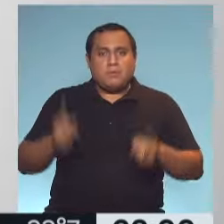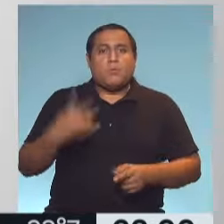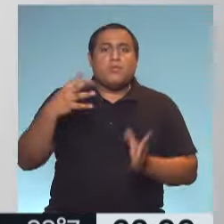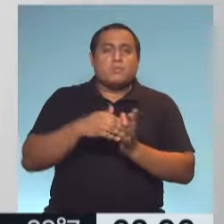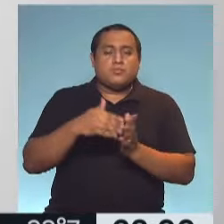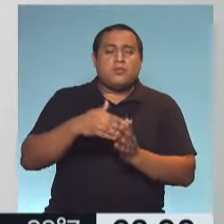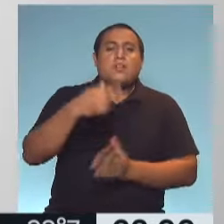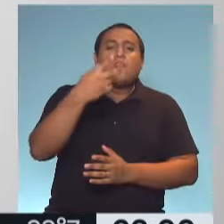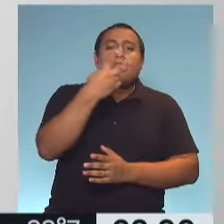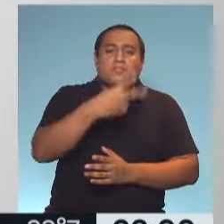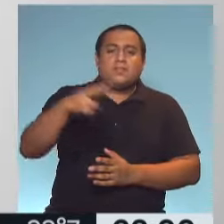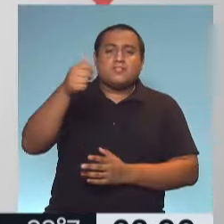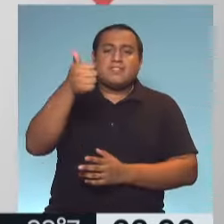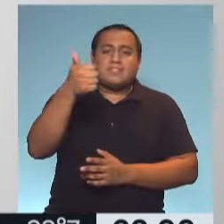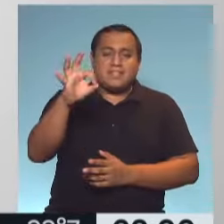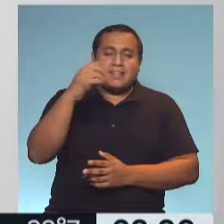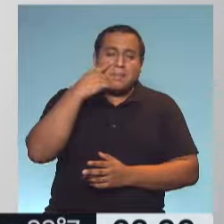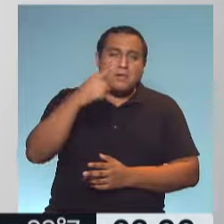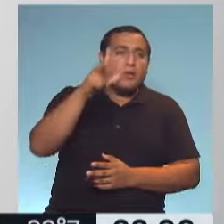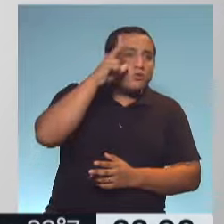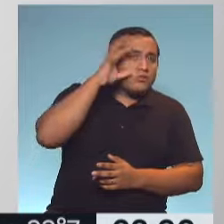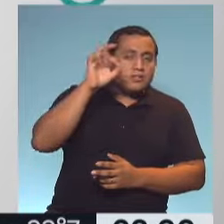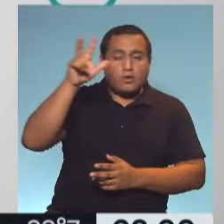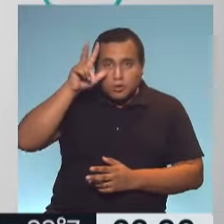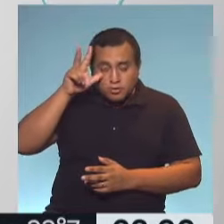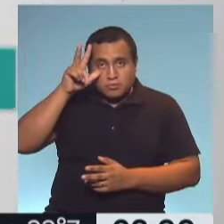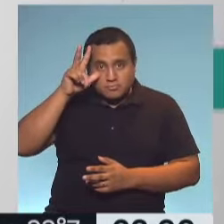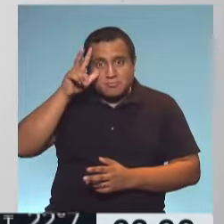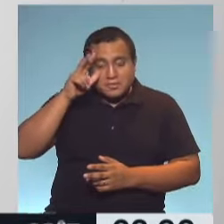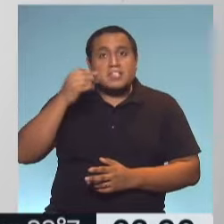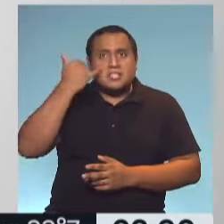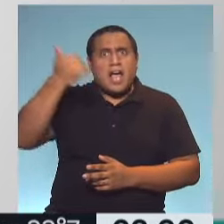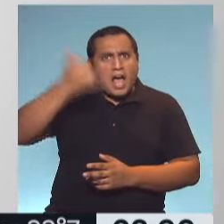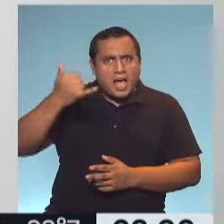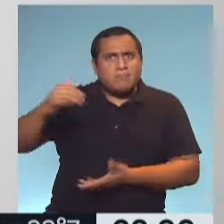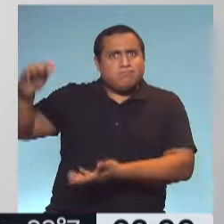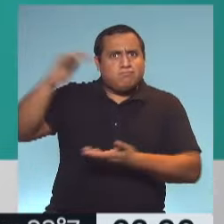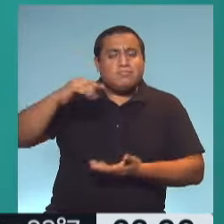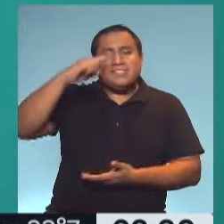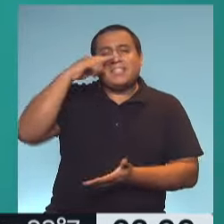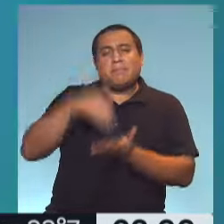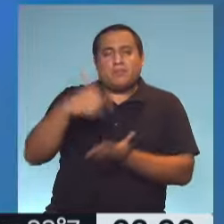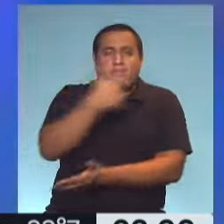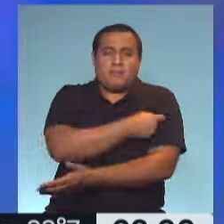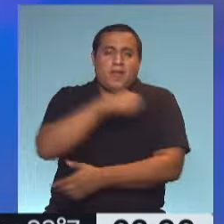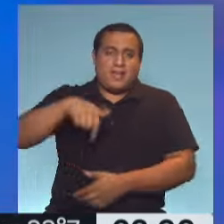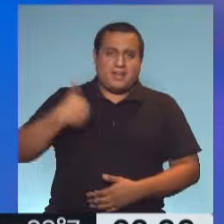.260.808 sobre 7 millones prácticamente que ya han llegado a la Argentina.